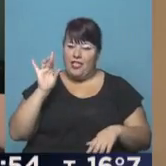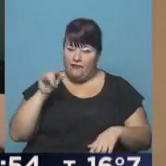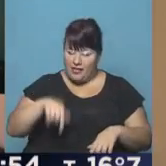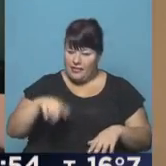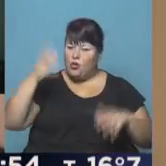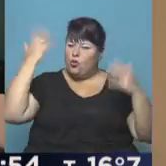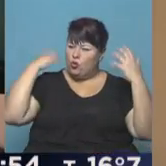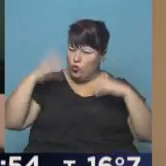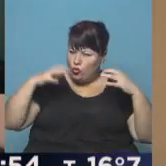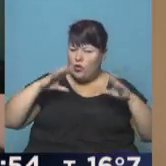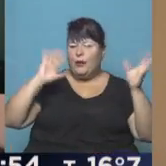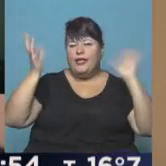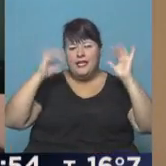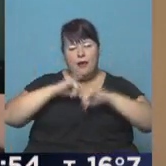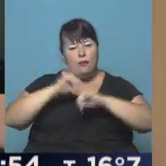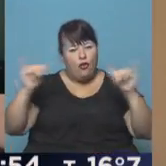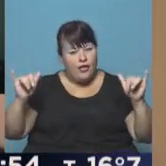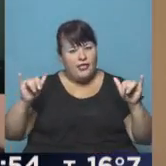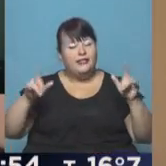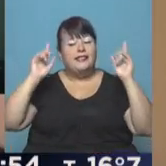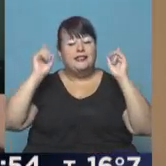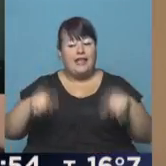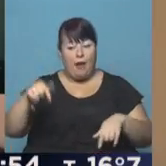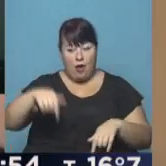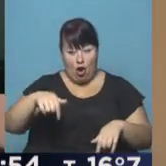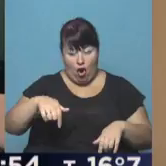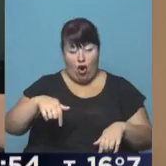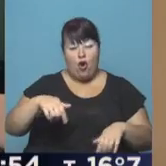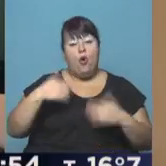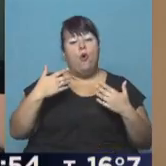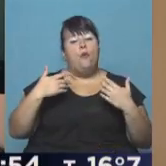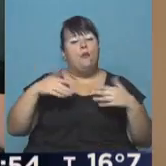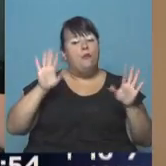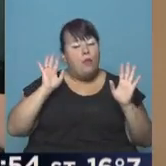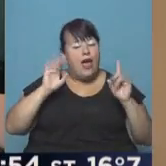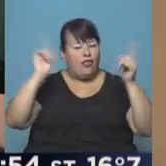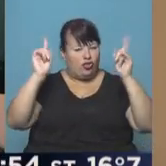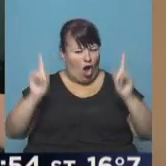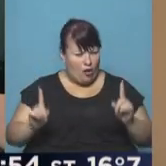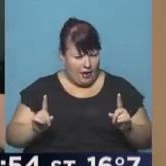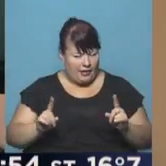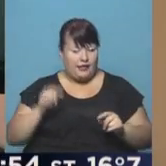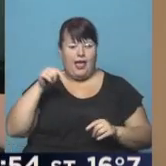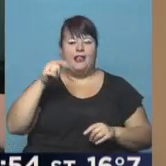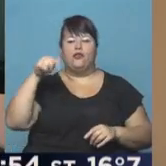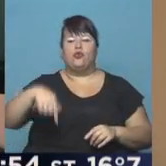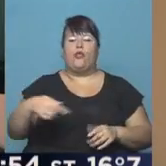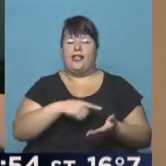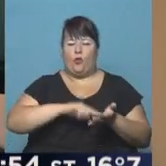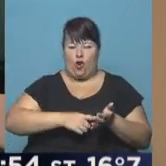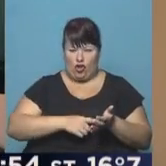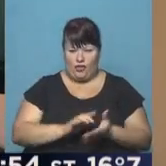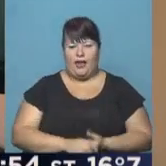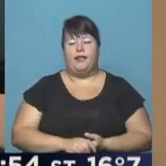ha estado lloviendo y el pronóstico está indicando que incluso para hoy hay probabilidad de tormentas aquí en el sudeste de Buenos